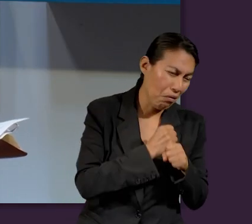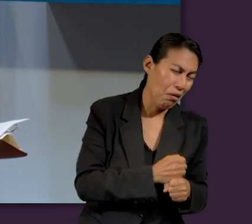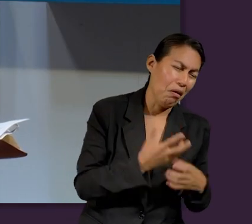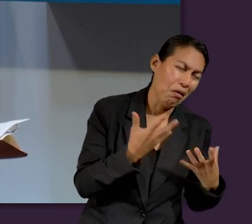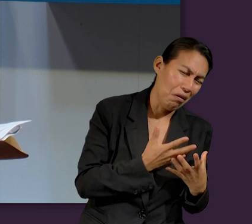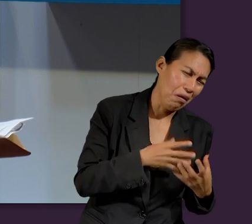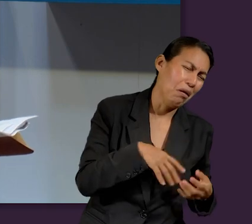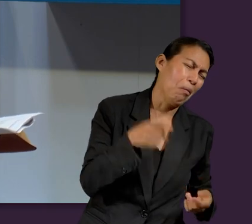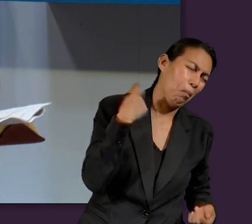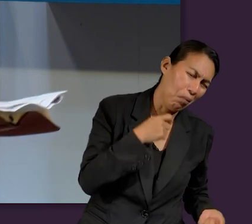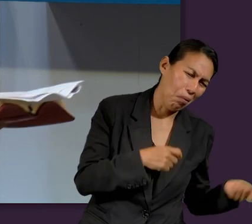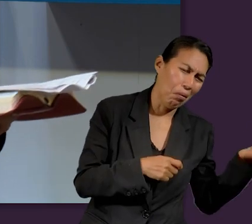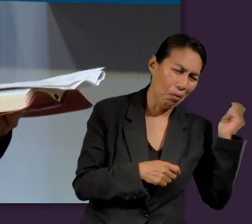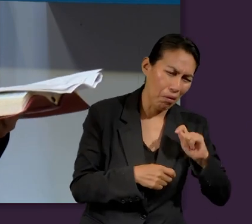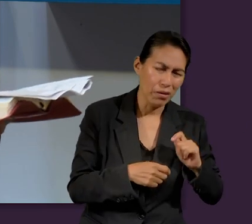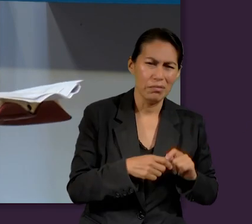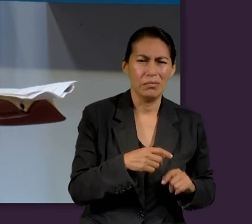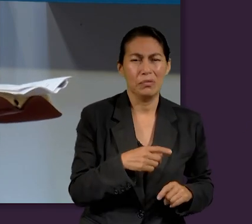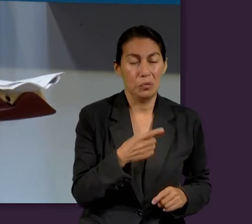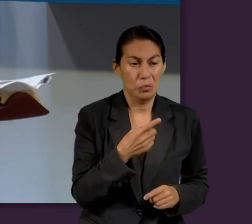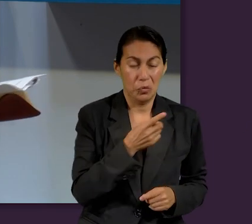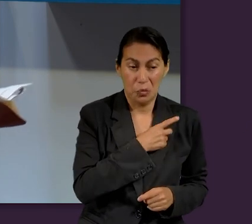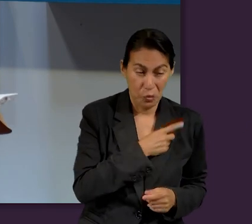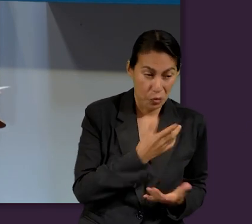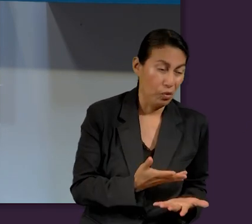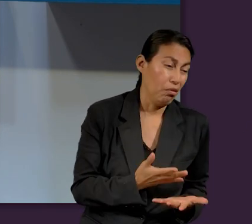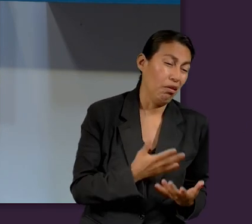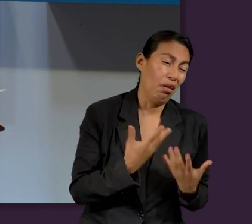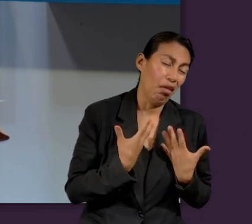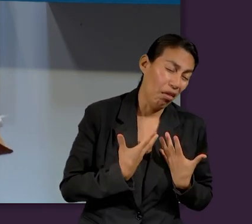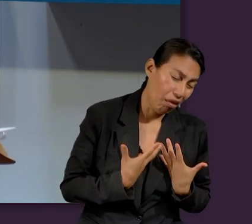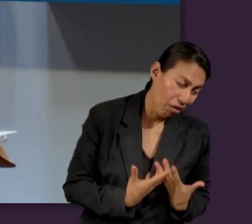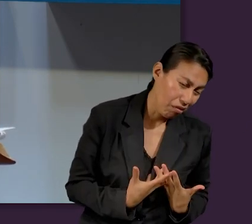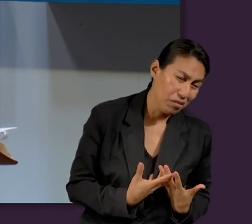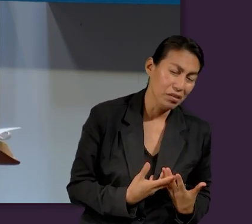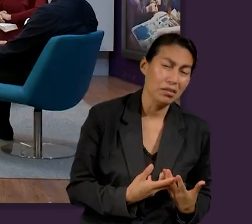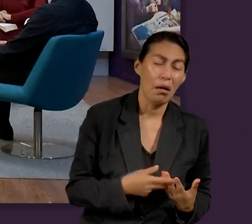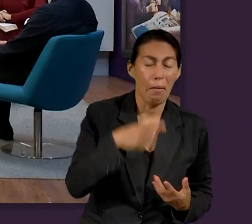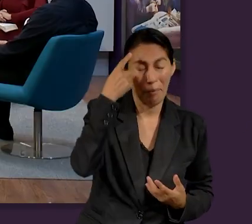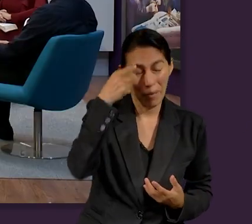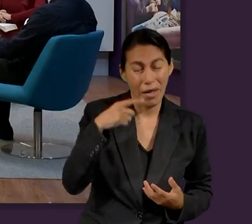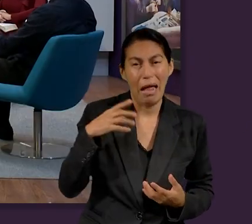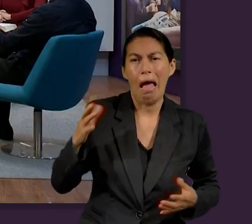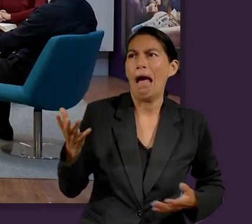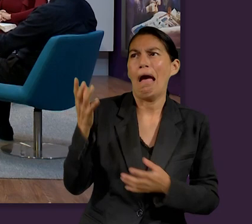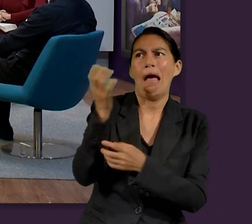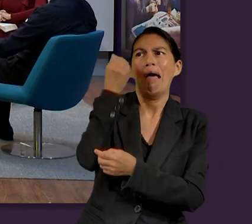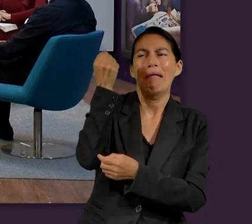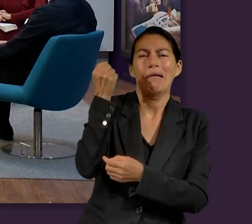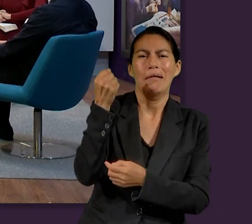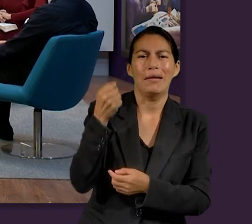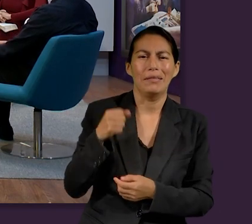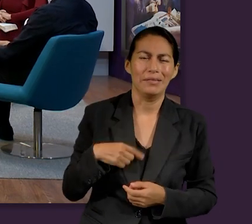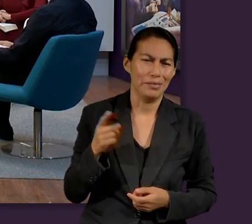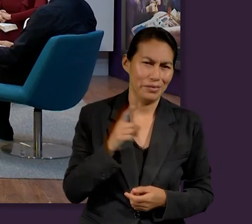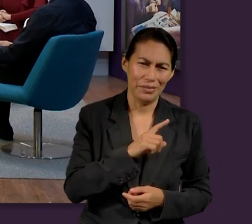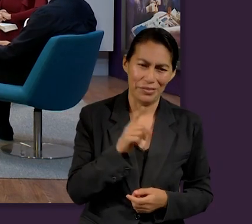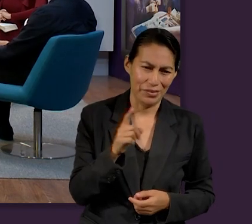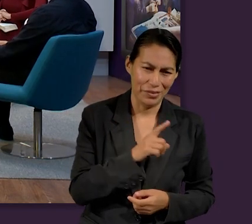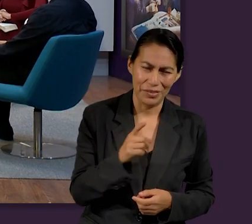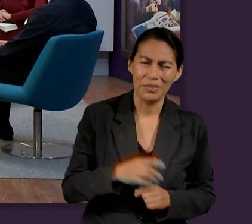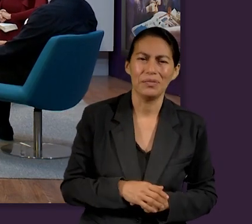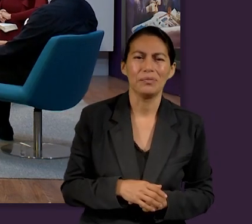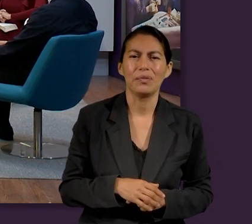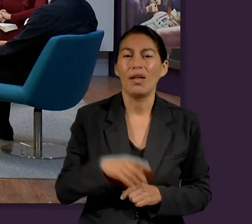autoflagelarnos, para hallar... La ocasión para sufrir. La gracia de